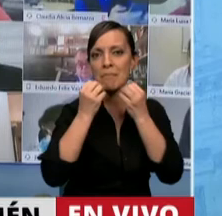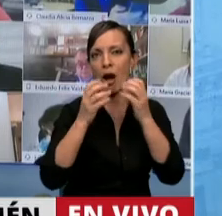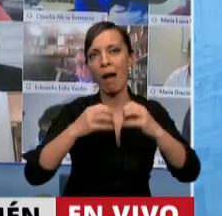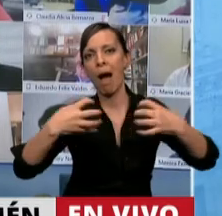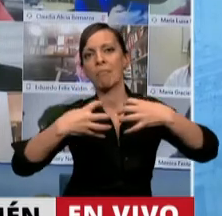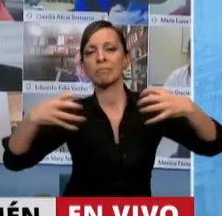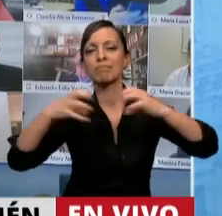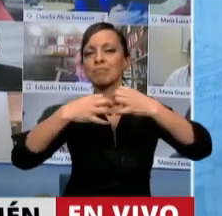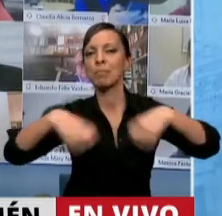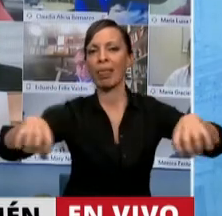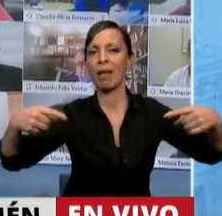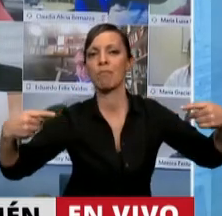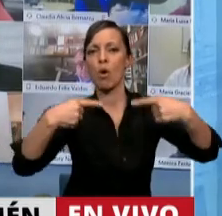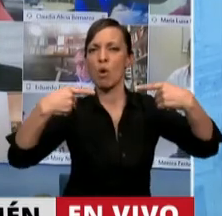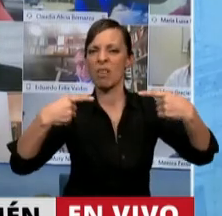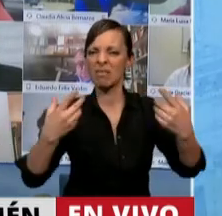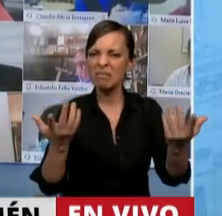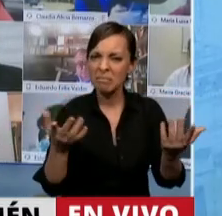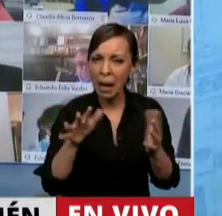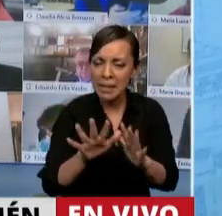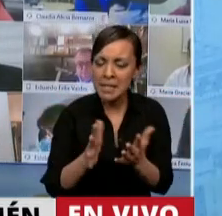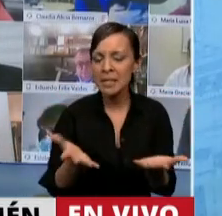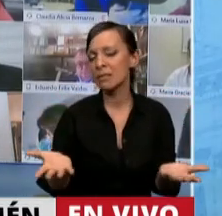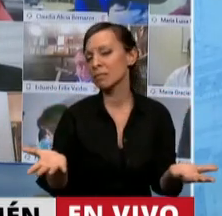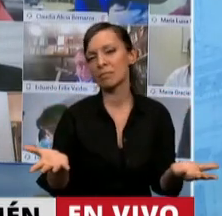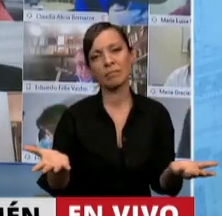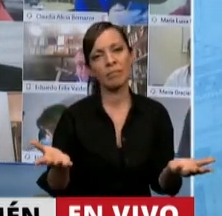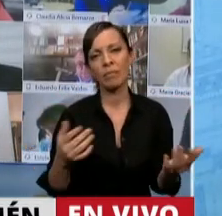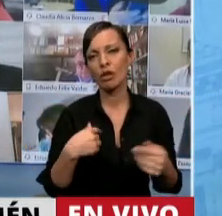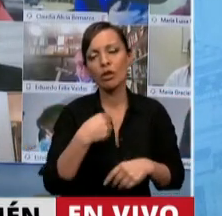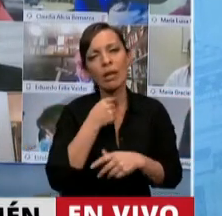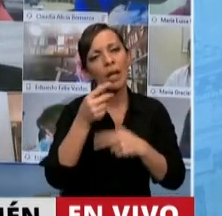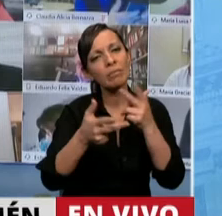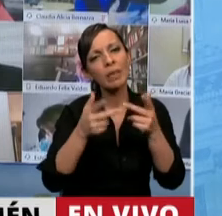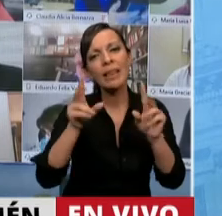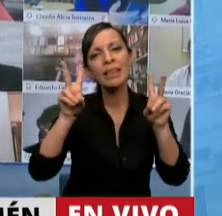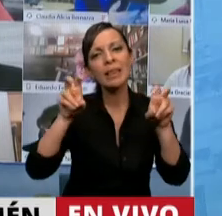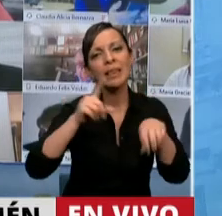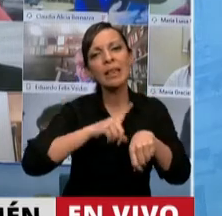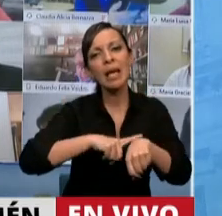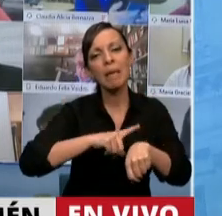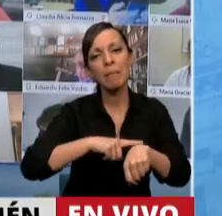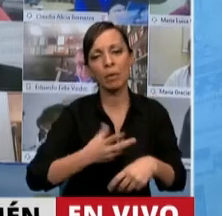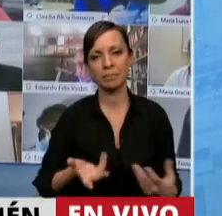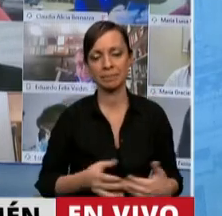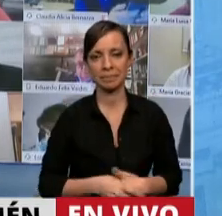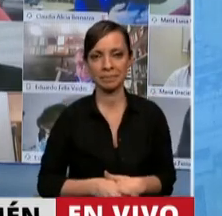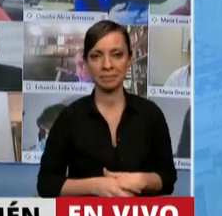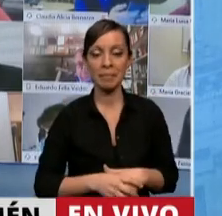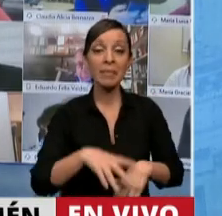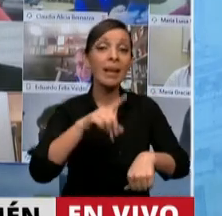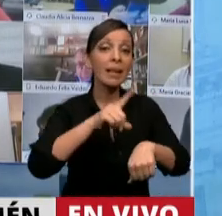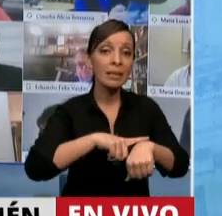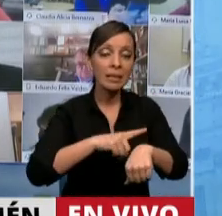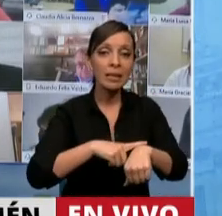Por eso, en este punto, señor Presidente, quiero referirme a la cuestión del tiempo. El tiempo es ni